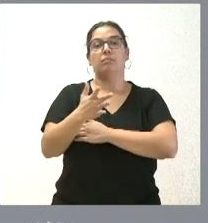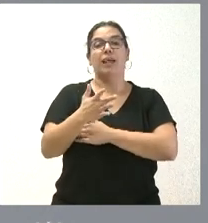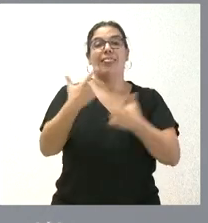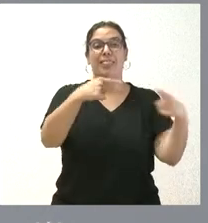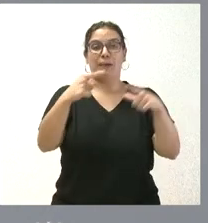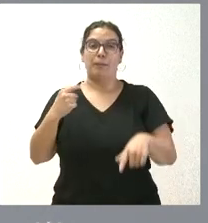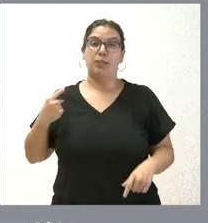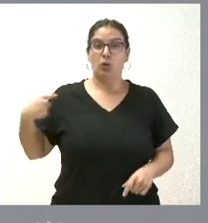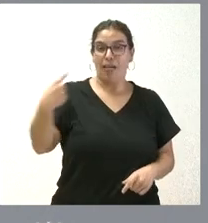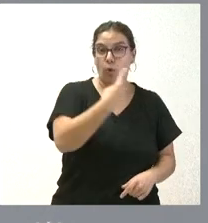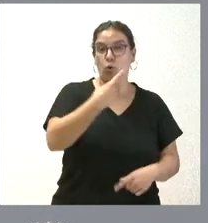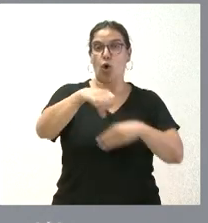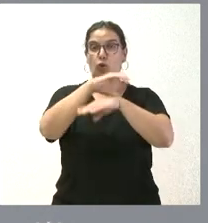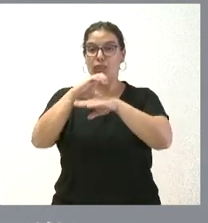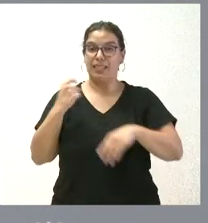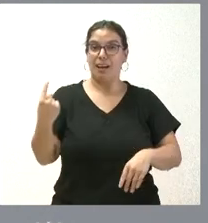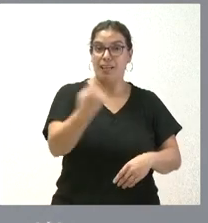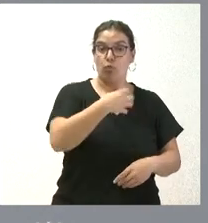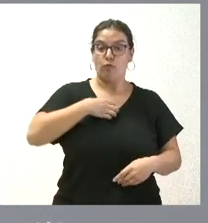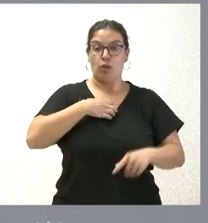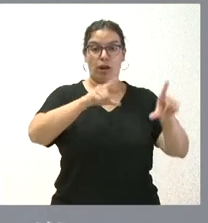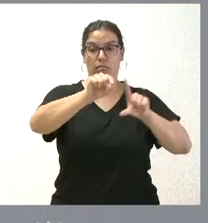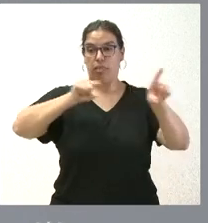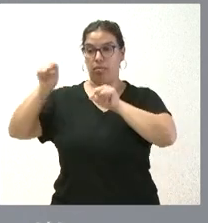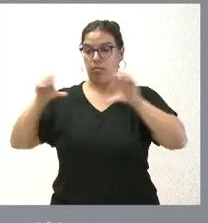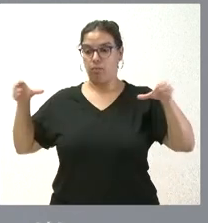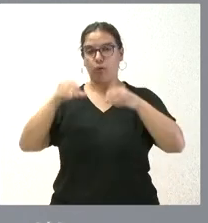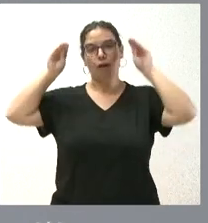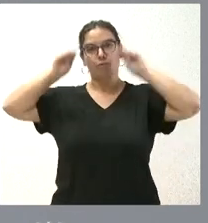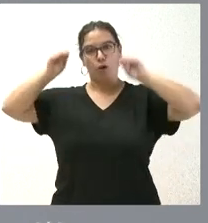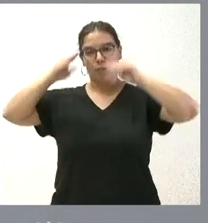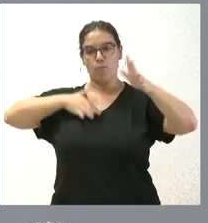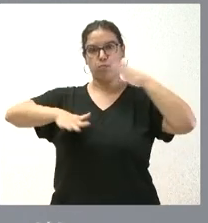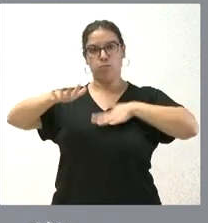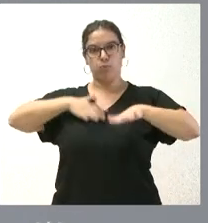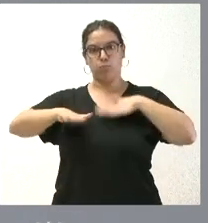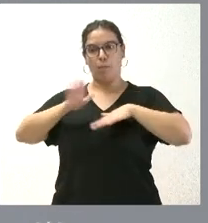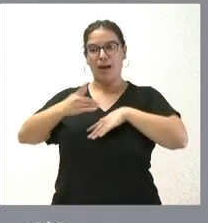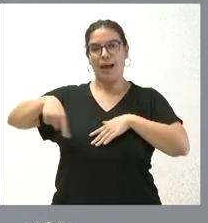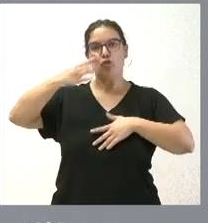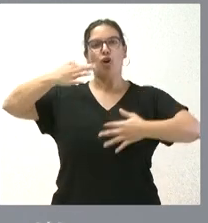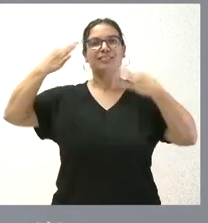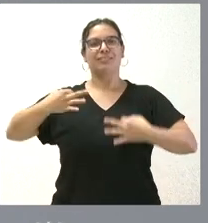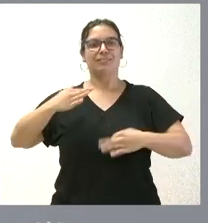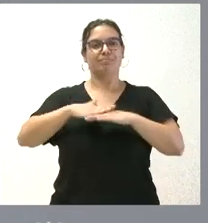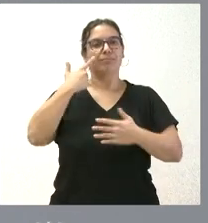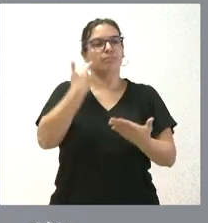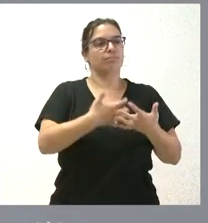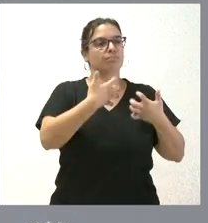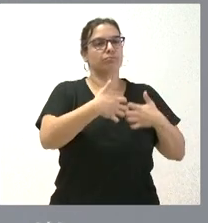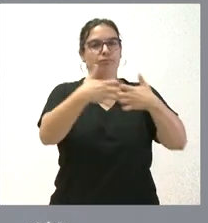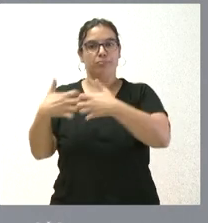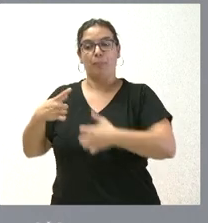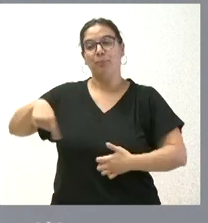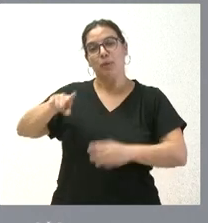departamentos, de las consejerías, empleados públicos, como garante del funcionamiento de la Administración, que tendrán como formación